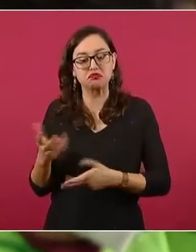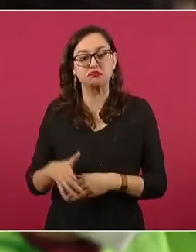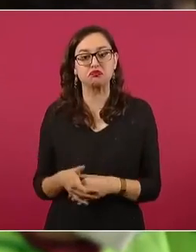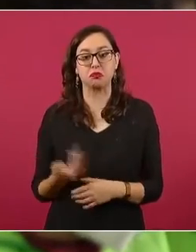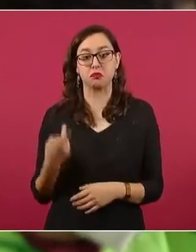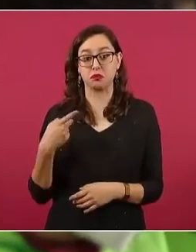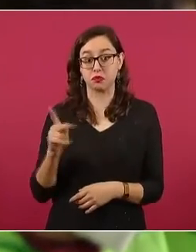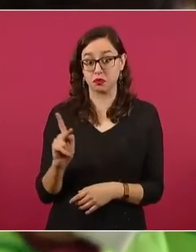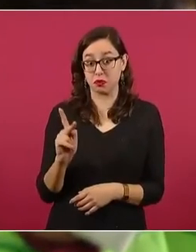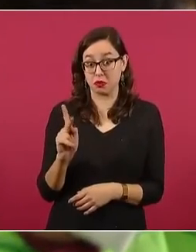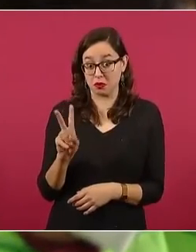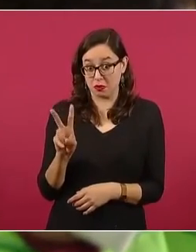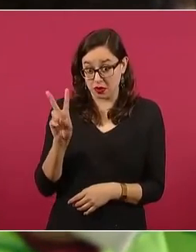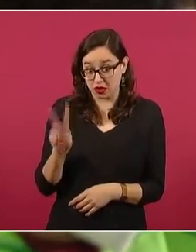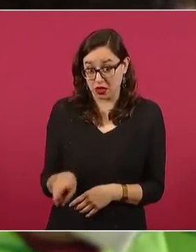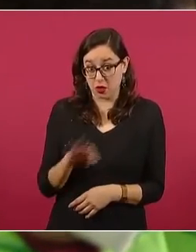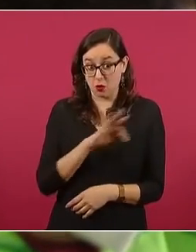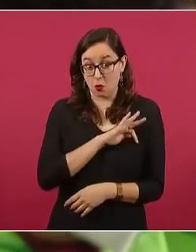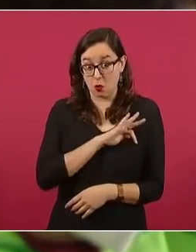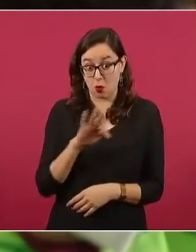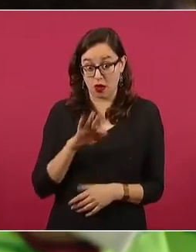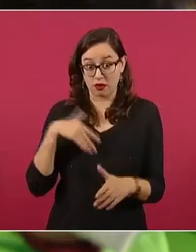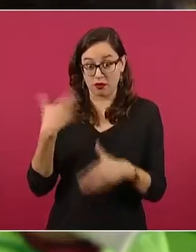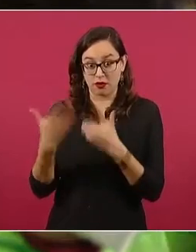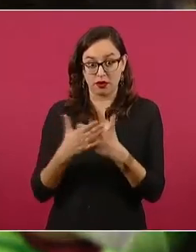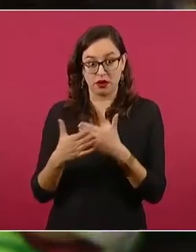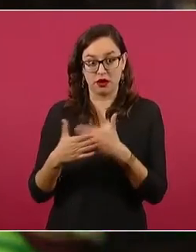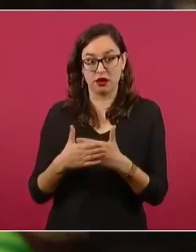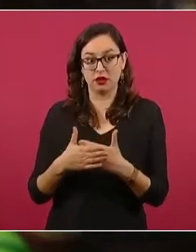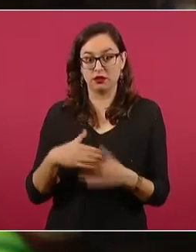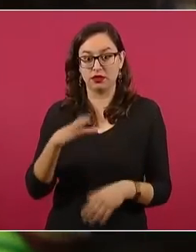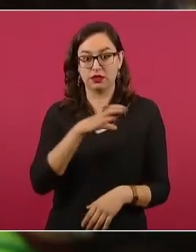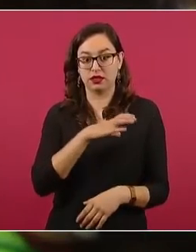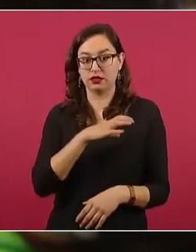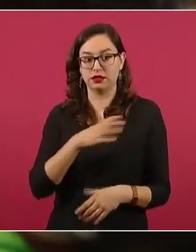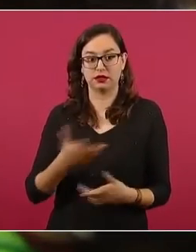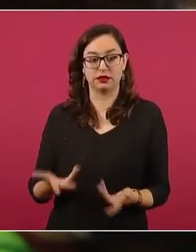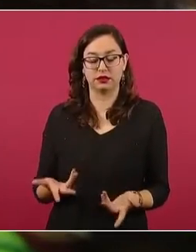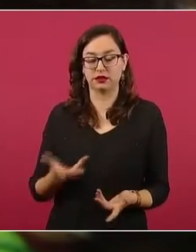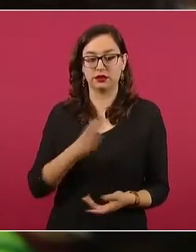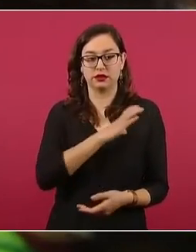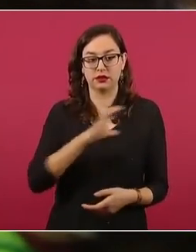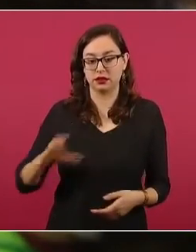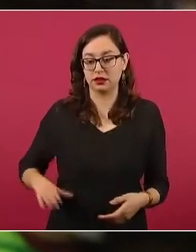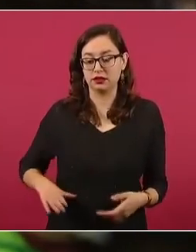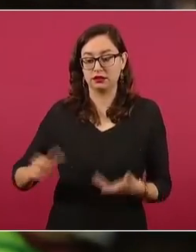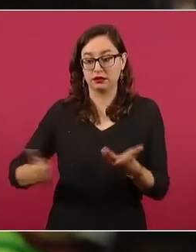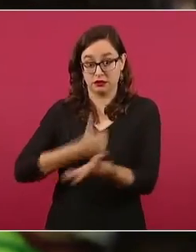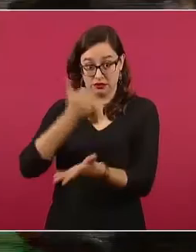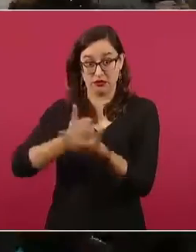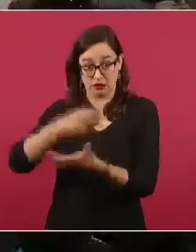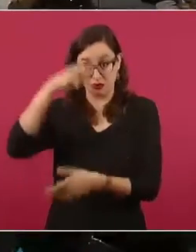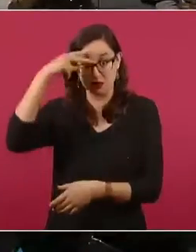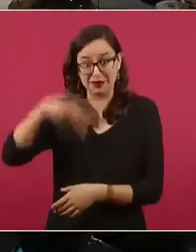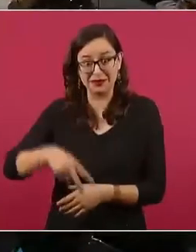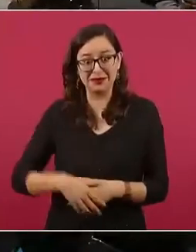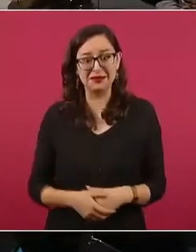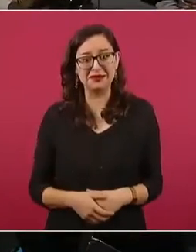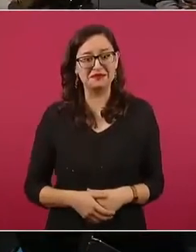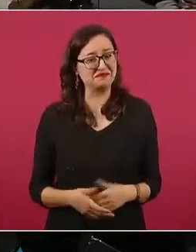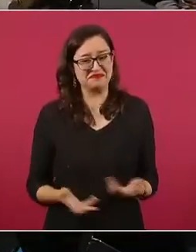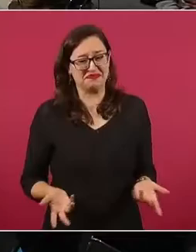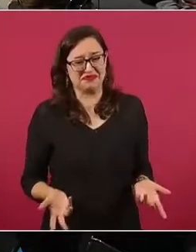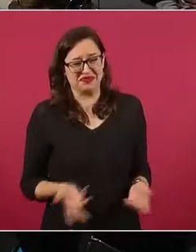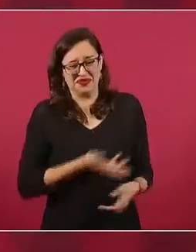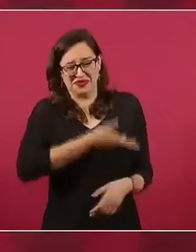incluir a Martí Batres en esta contienda ya por la gubernatura de la Ciudad de México. No sé, no lo dije